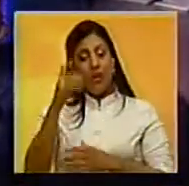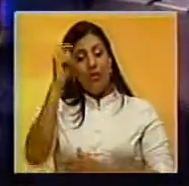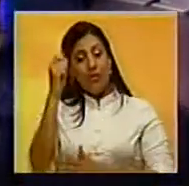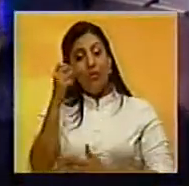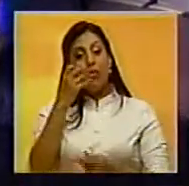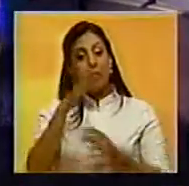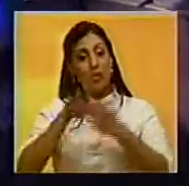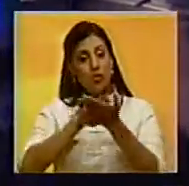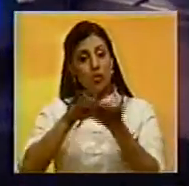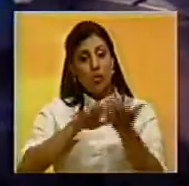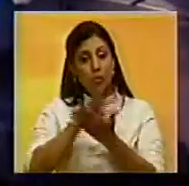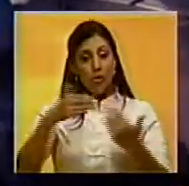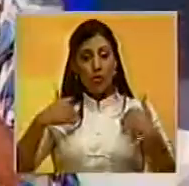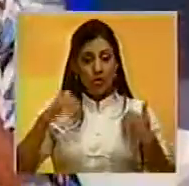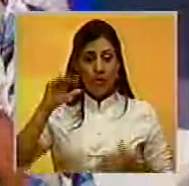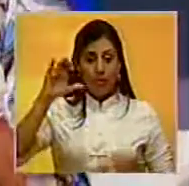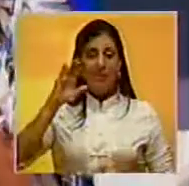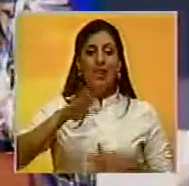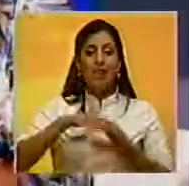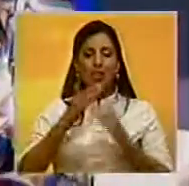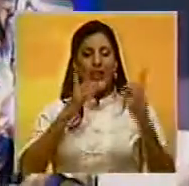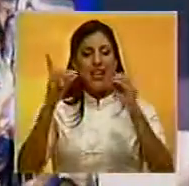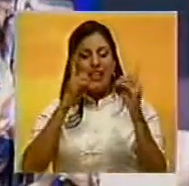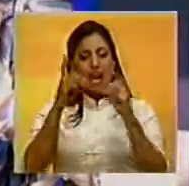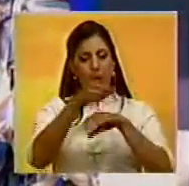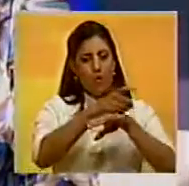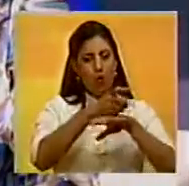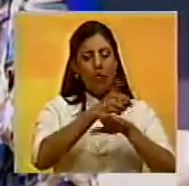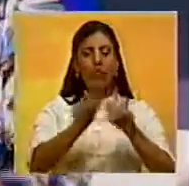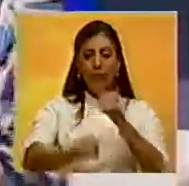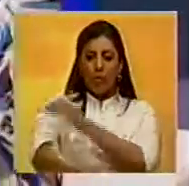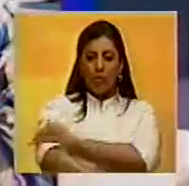solución a los problemas que hay en el país pasa por el diálogo entre gobierno y oposición. Gracias. Gracias. Gracias. Gracias.